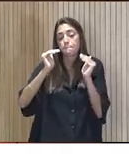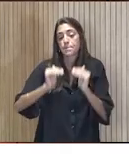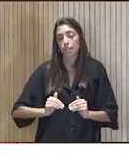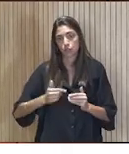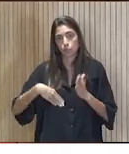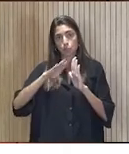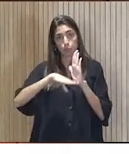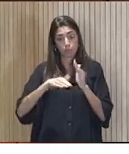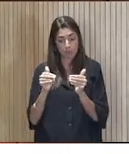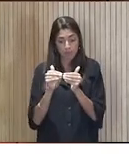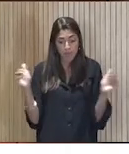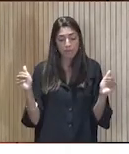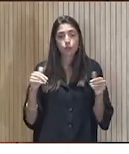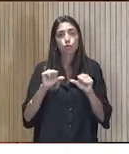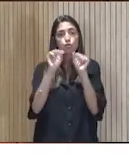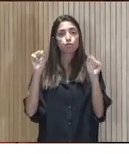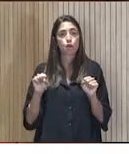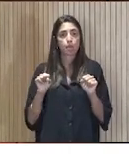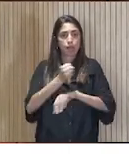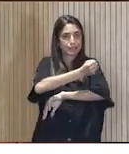de una manera bilateral.